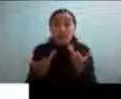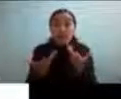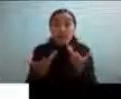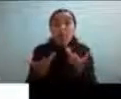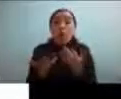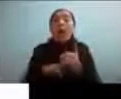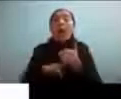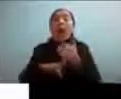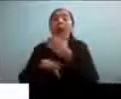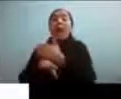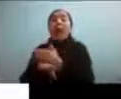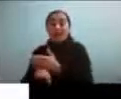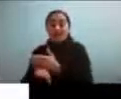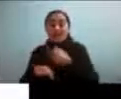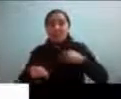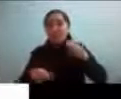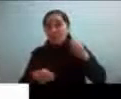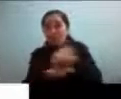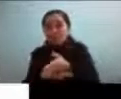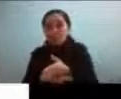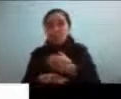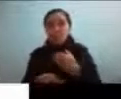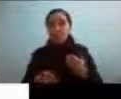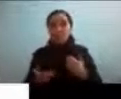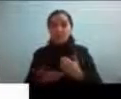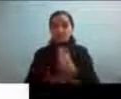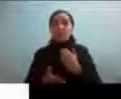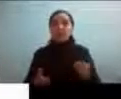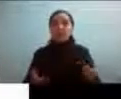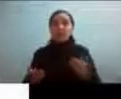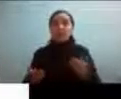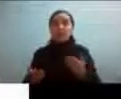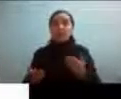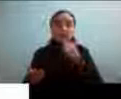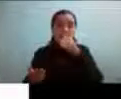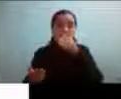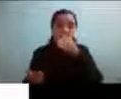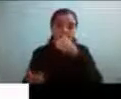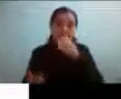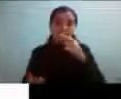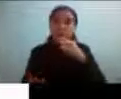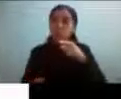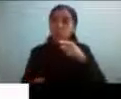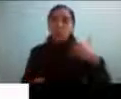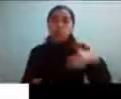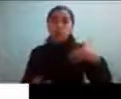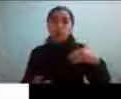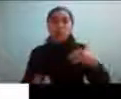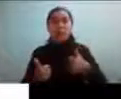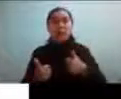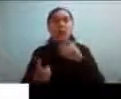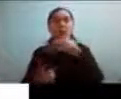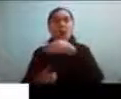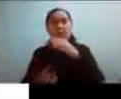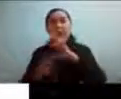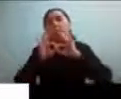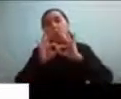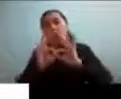embarcarse y eso fue tremendamente valorado recibimos bastantes comentarios diciendo que muchas gracias